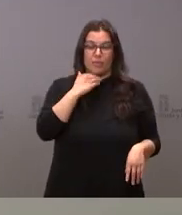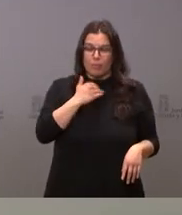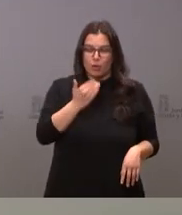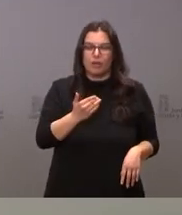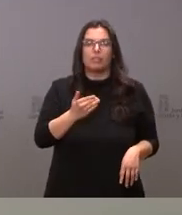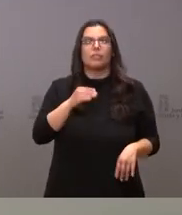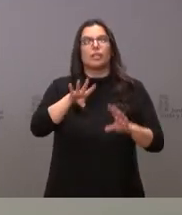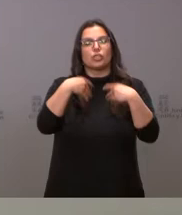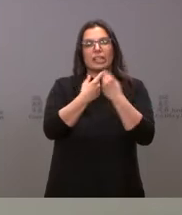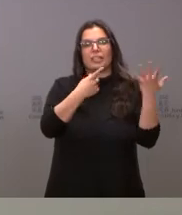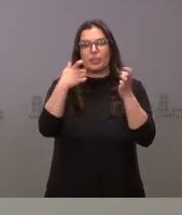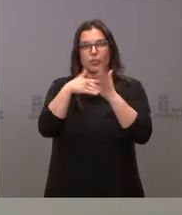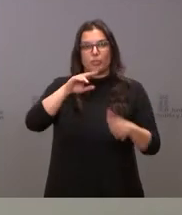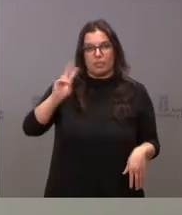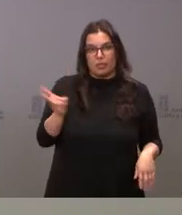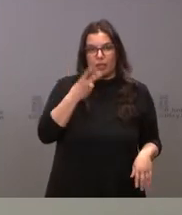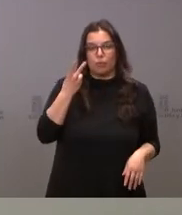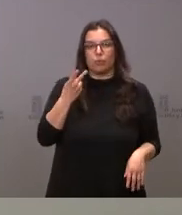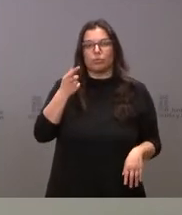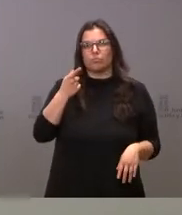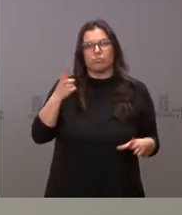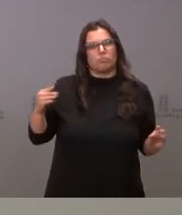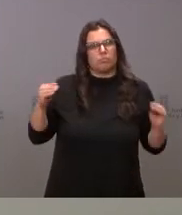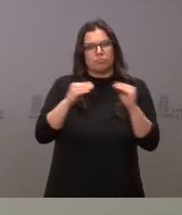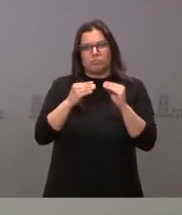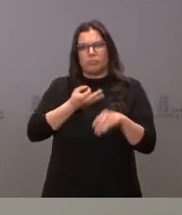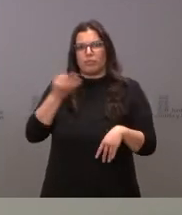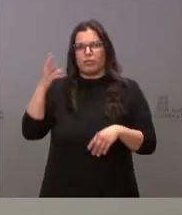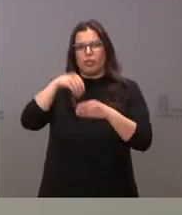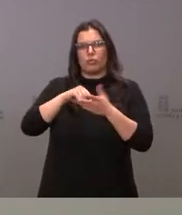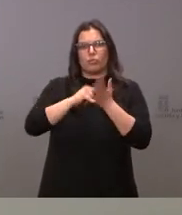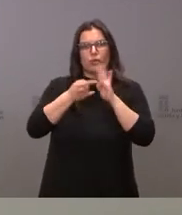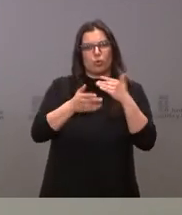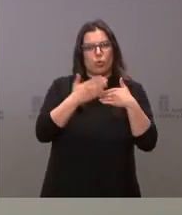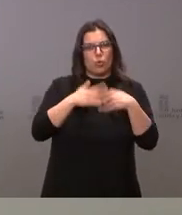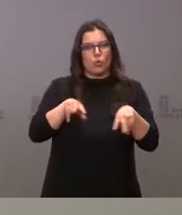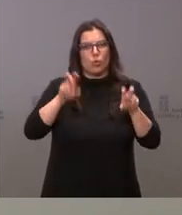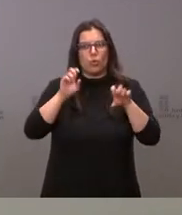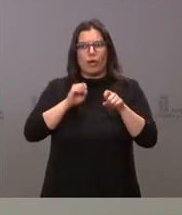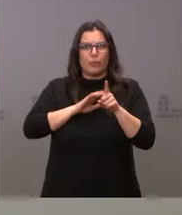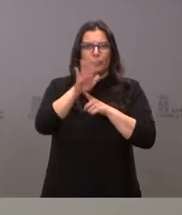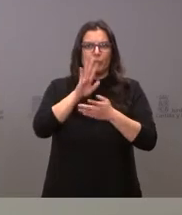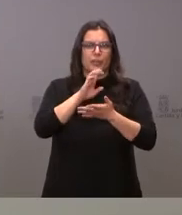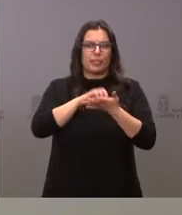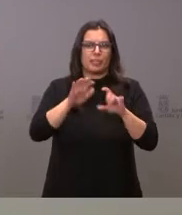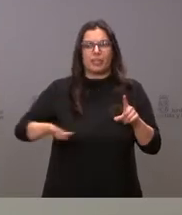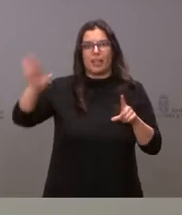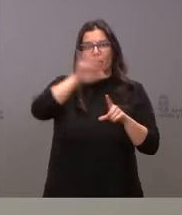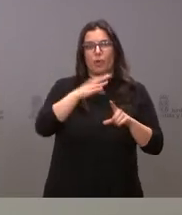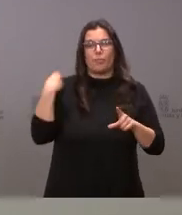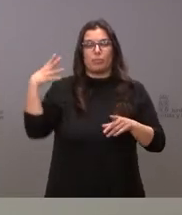600.000 euros y que es plenamente compatible dentro de un proyecto innovador para el conjunto de Castilla y León que es a gusto en casa.